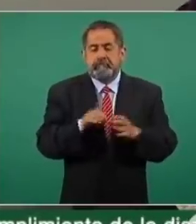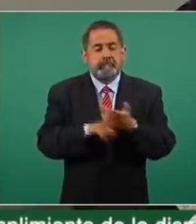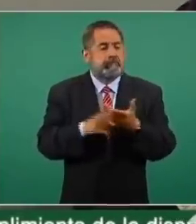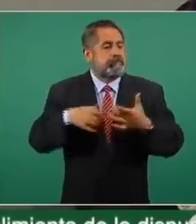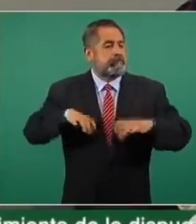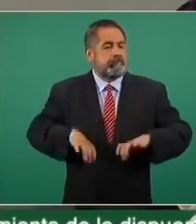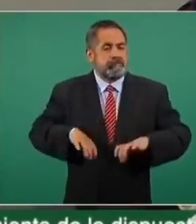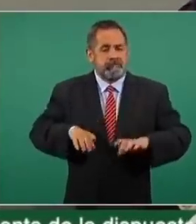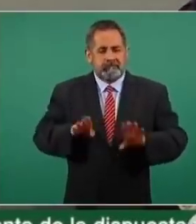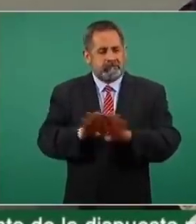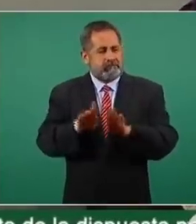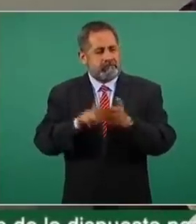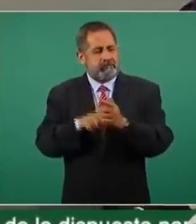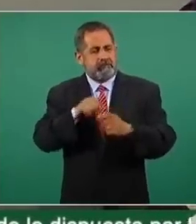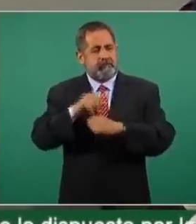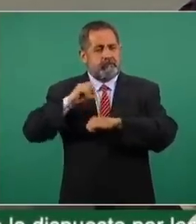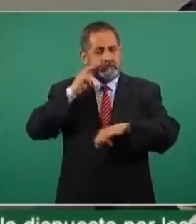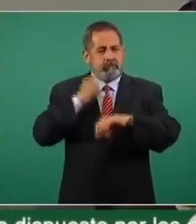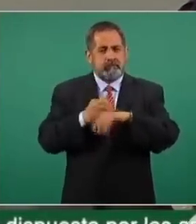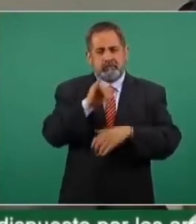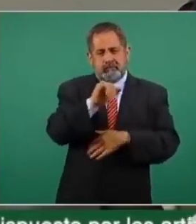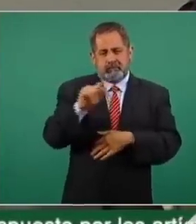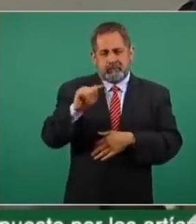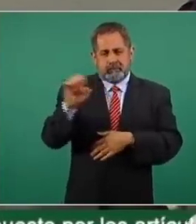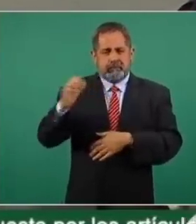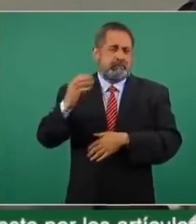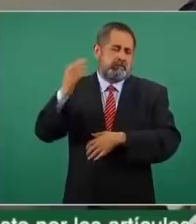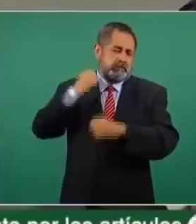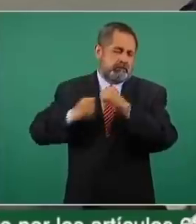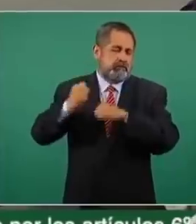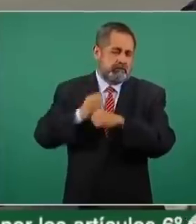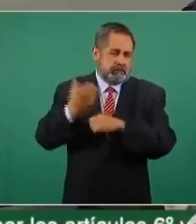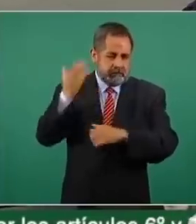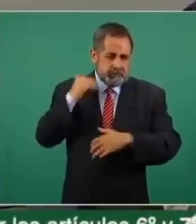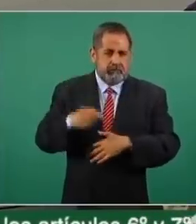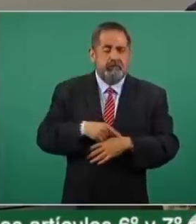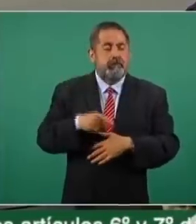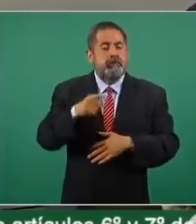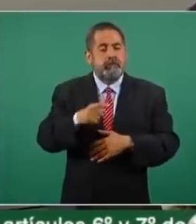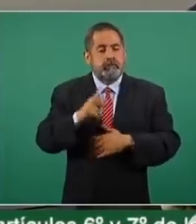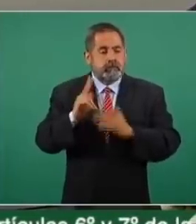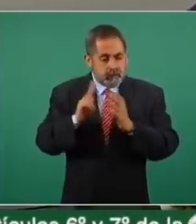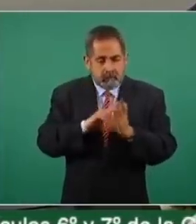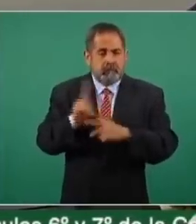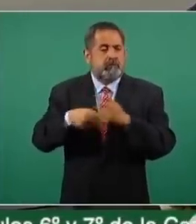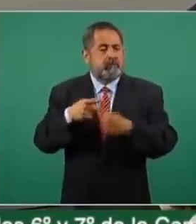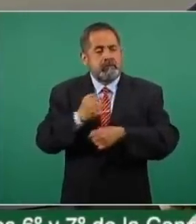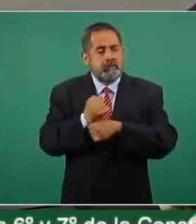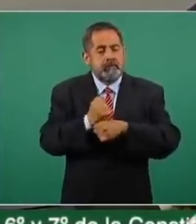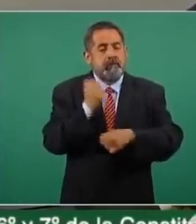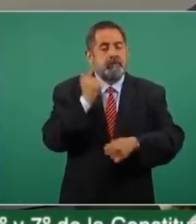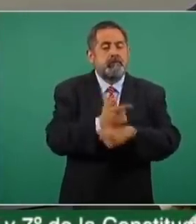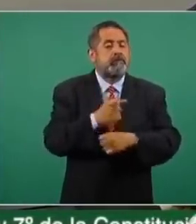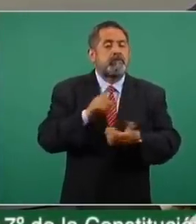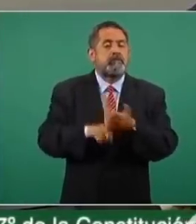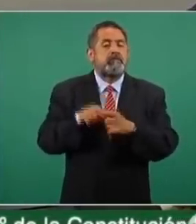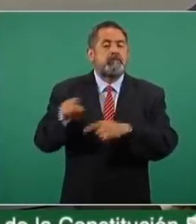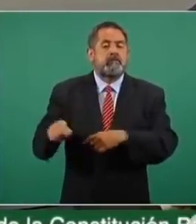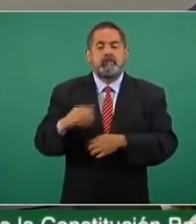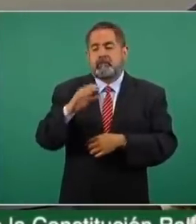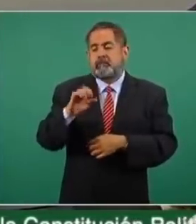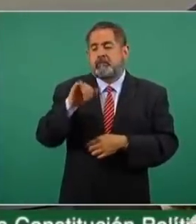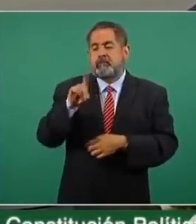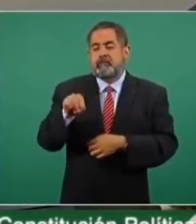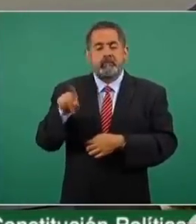estuvo al frente del Issste hace ya unos años esta reactivación supuestamente se iba a dar por parte de la Haceído